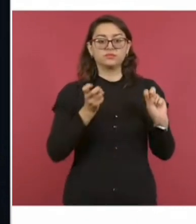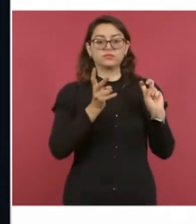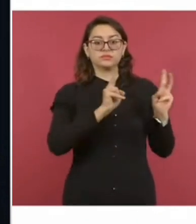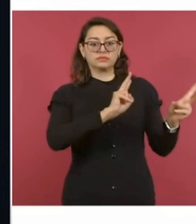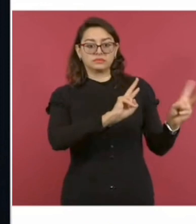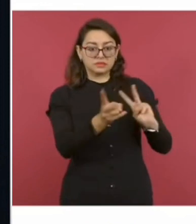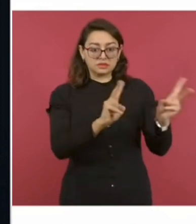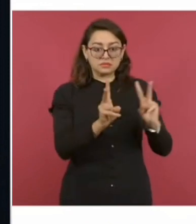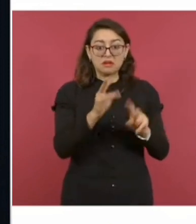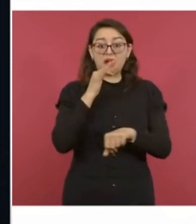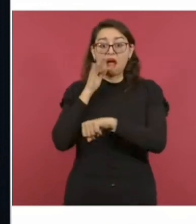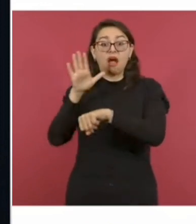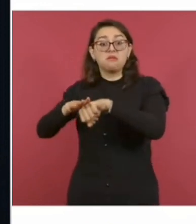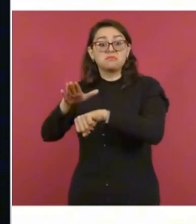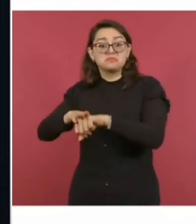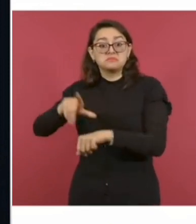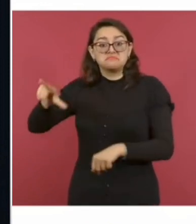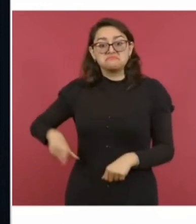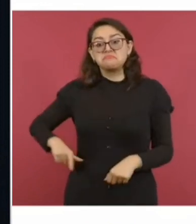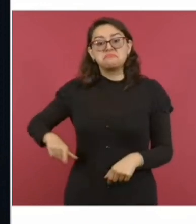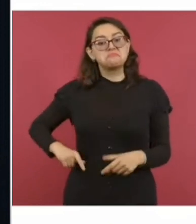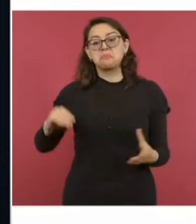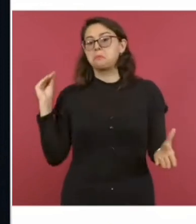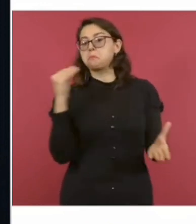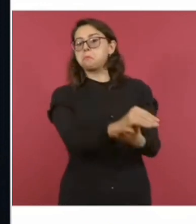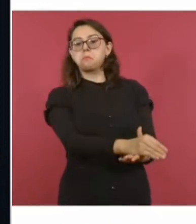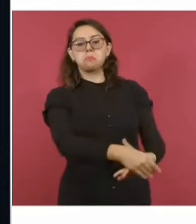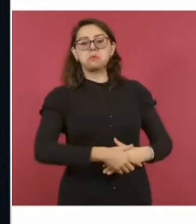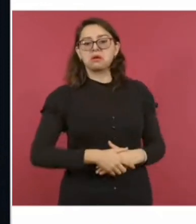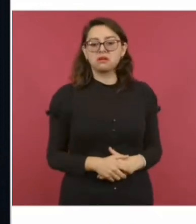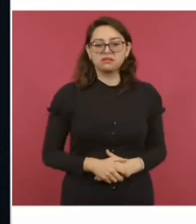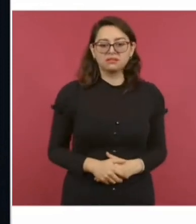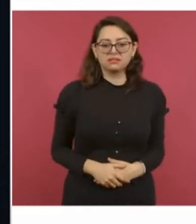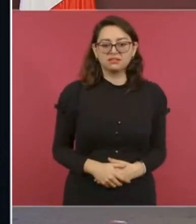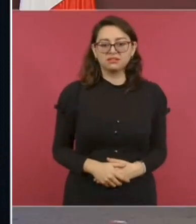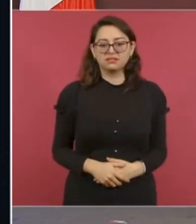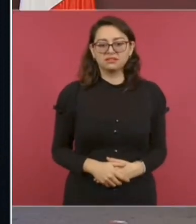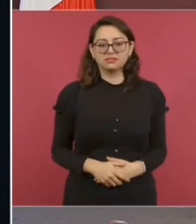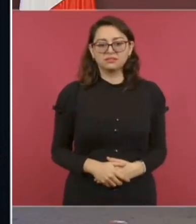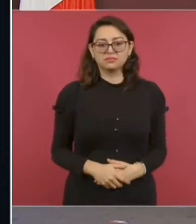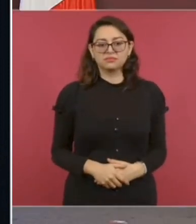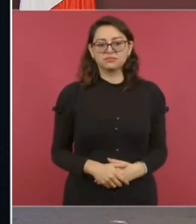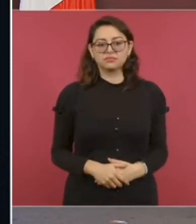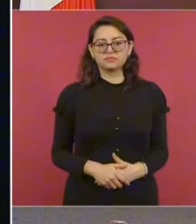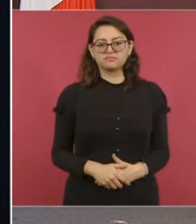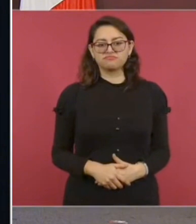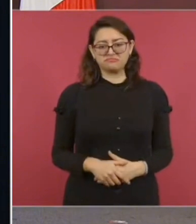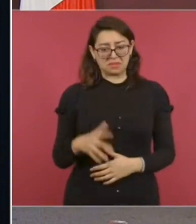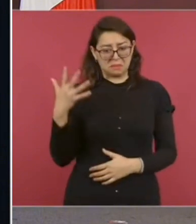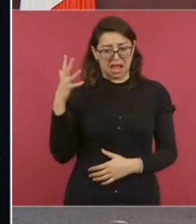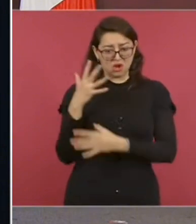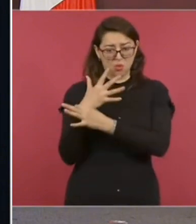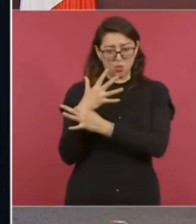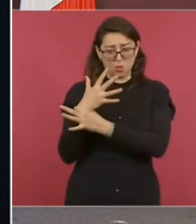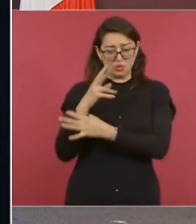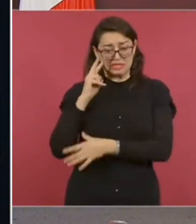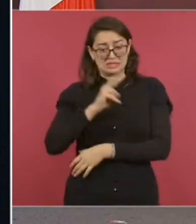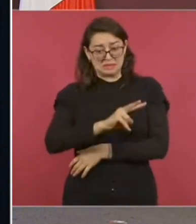vecinos hicieron reporte al gobierno de Acapulco, pero autoridades no llegan, miren, hay una mano,